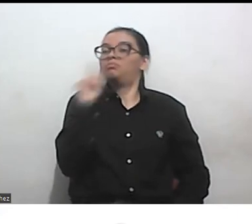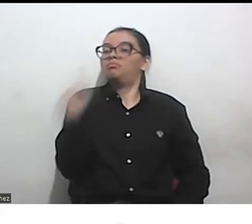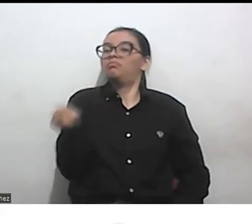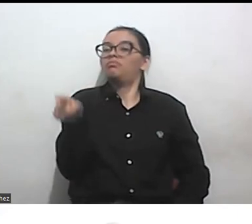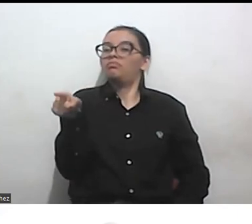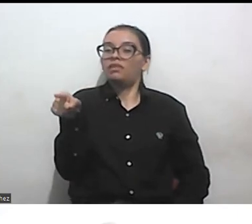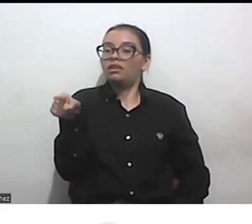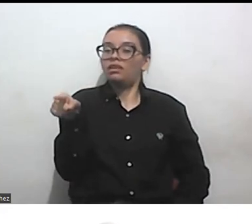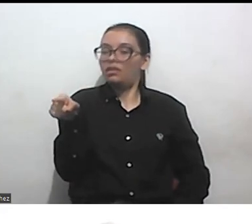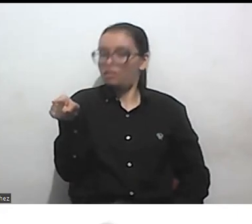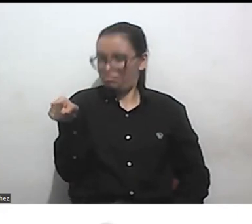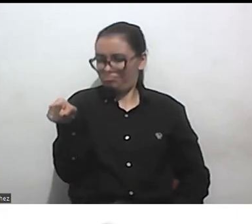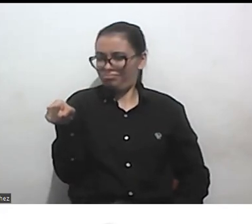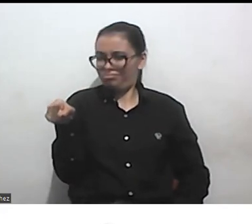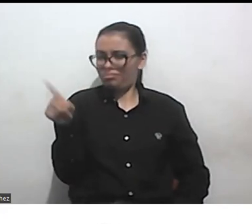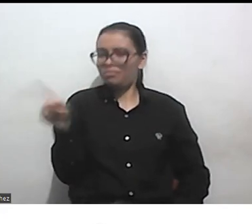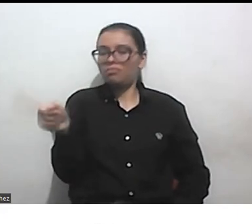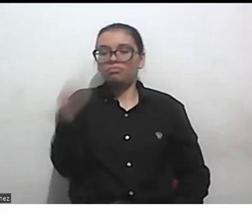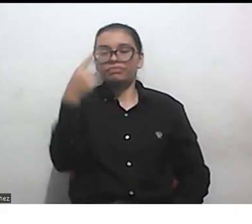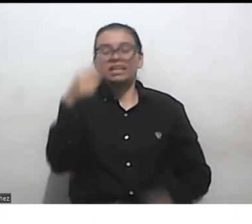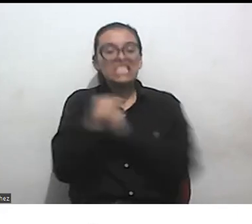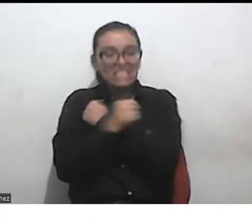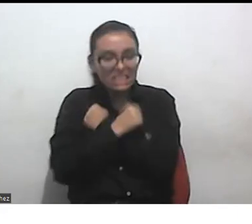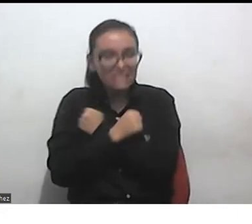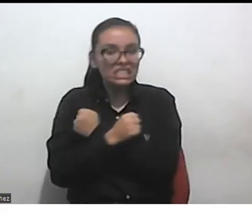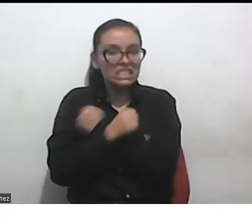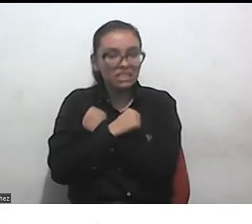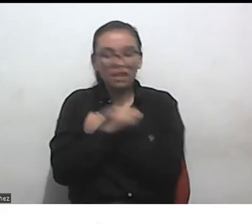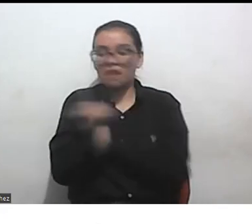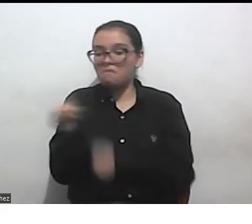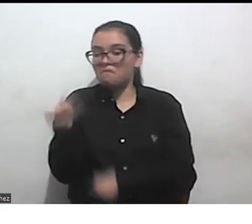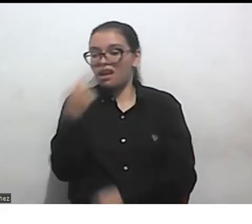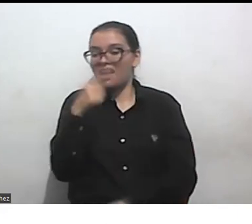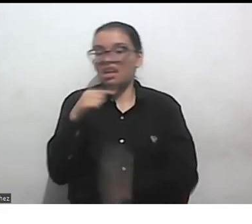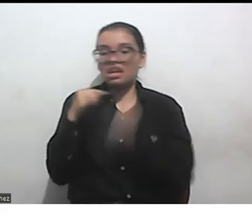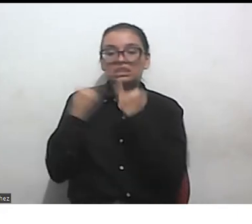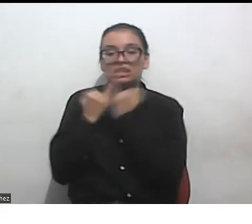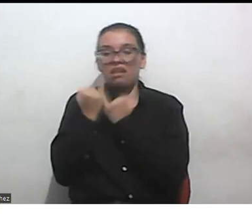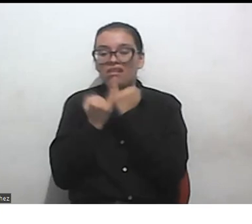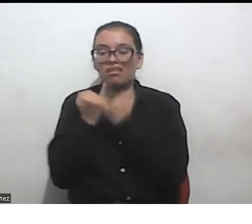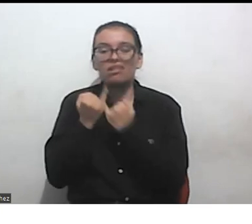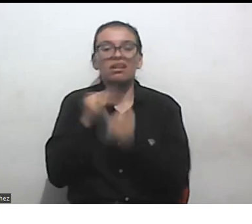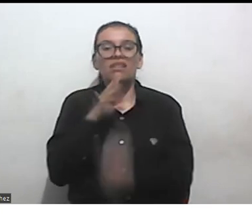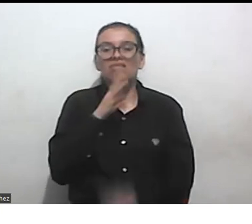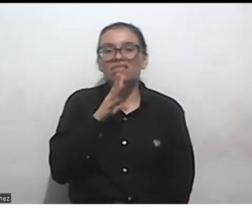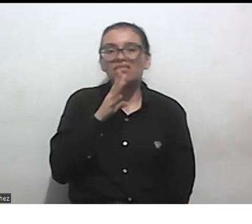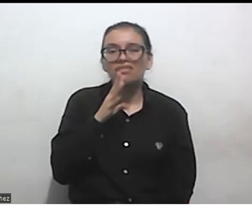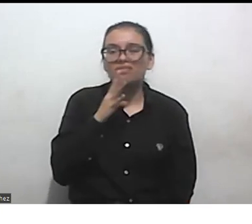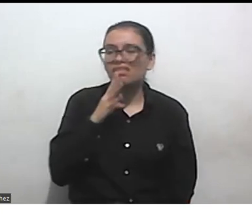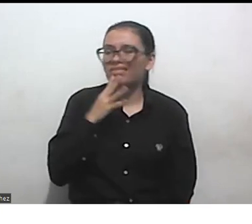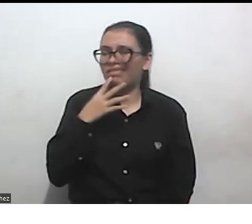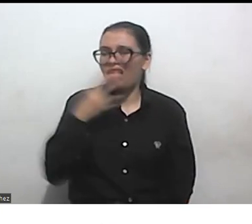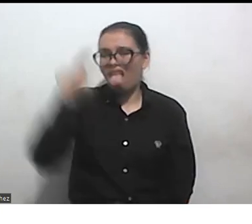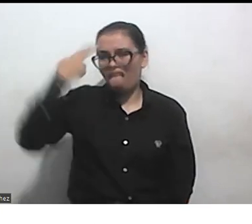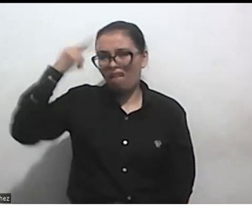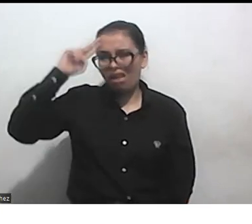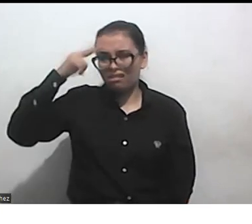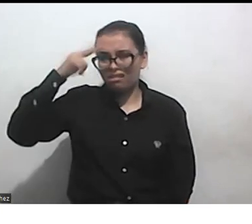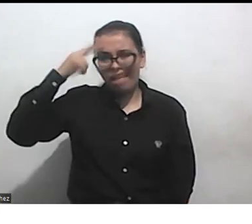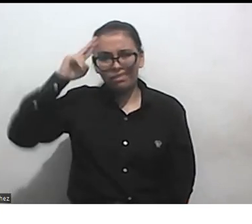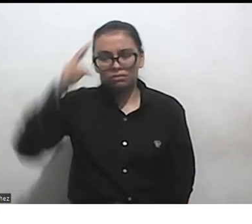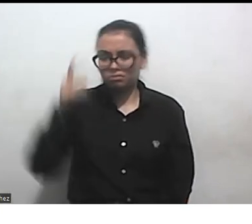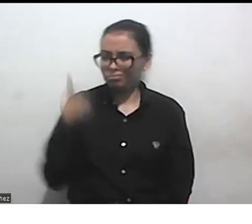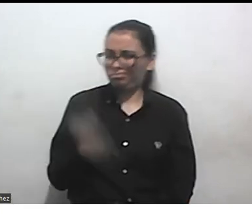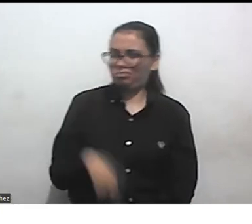lo estamos derivando a psiquiatría está hablando incoherencias y el médico lo quedó mirando